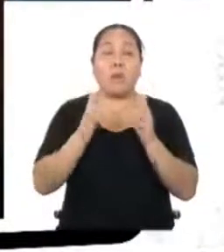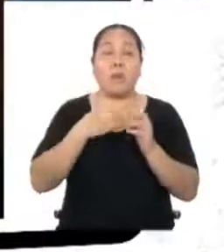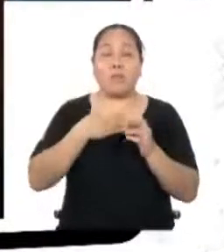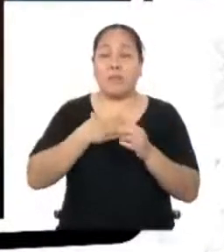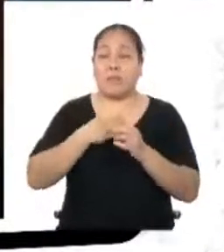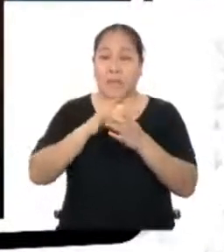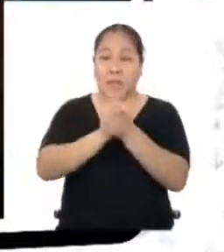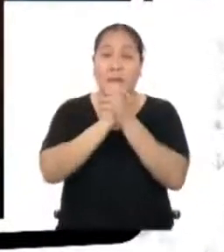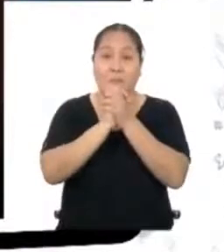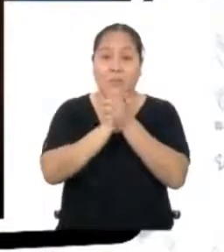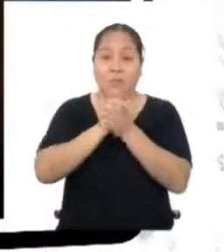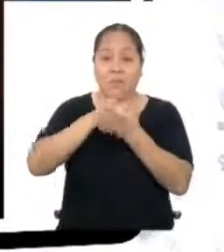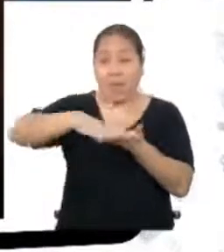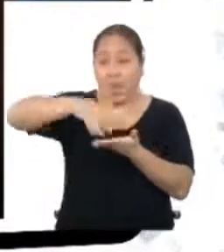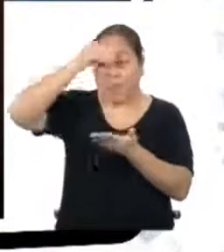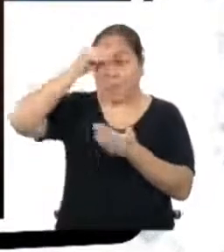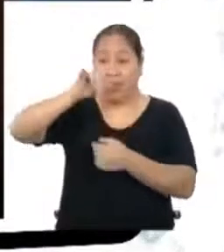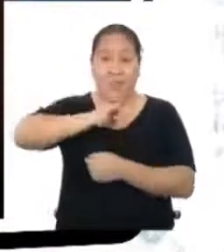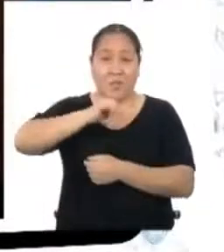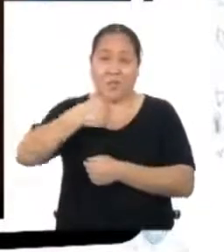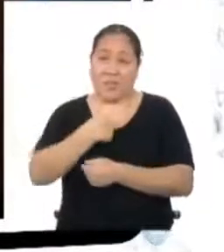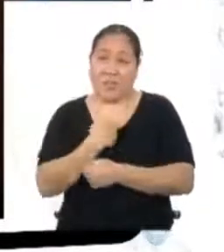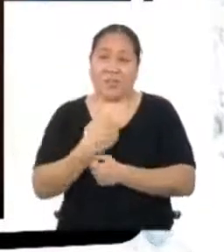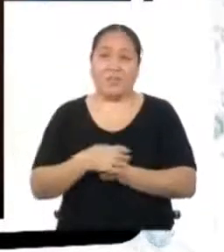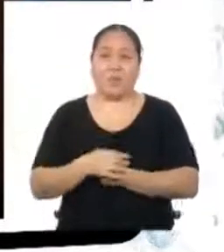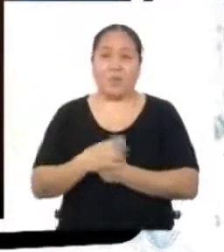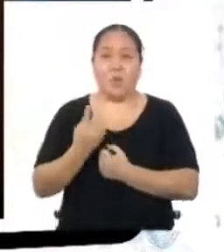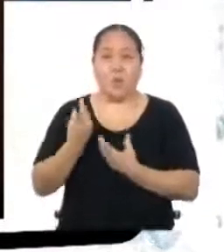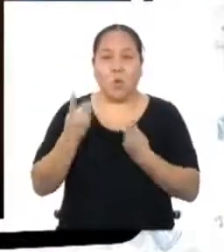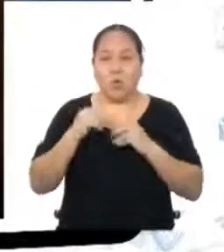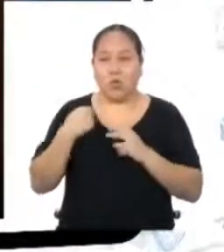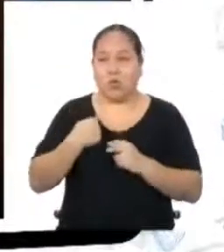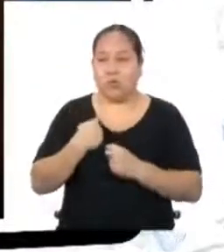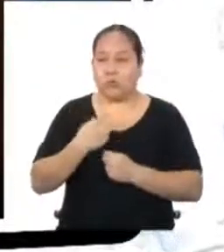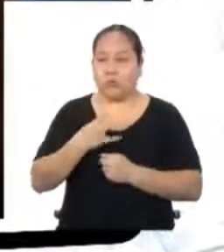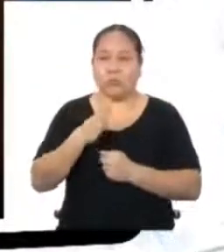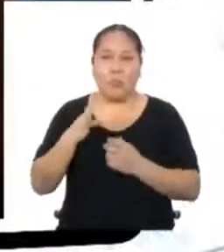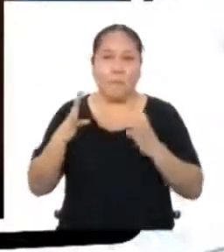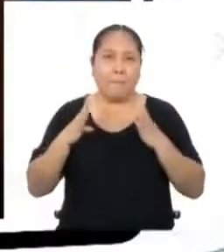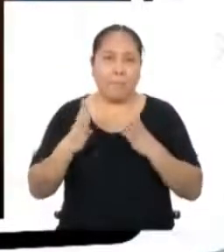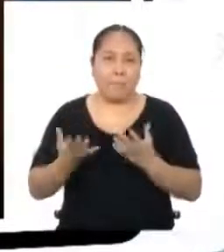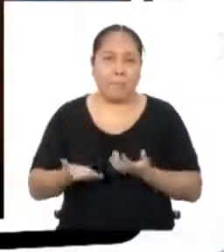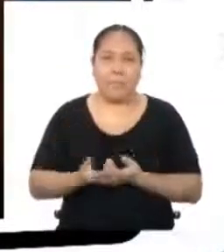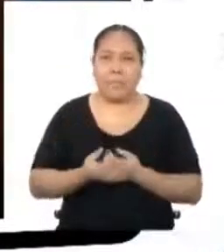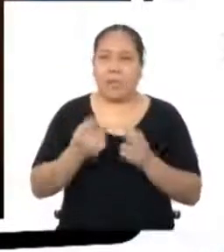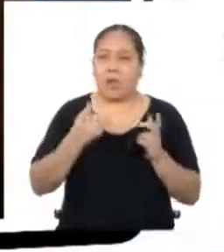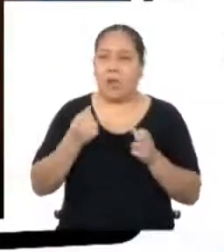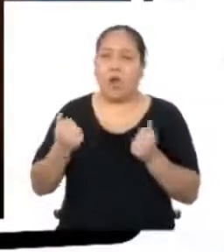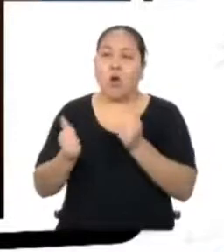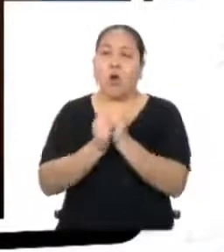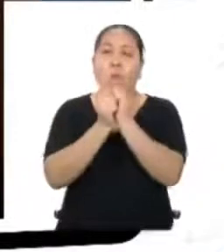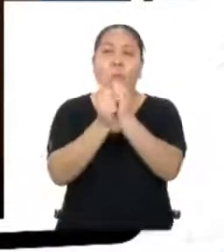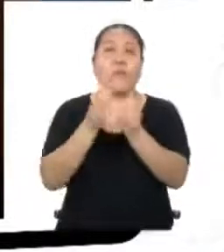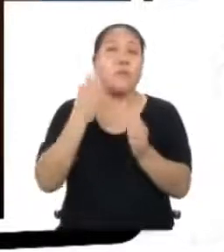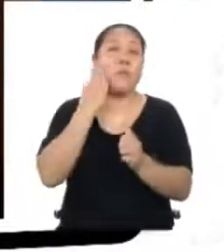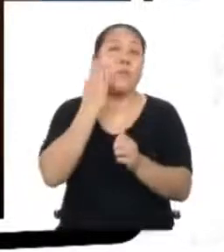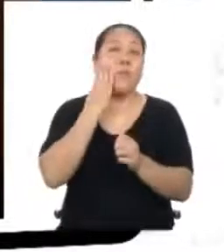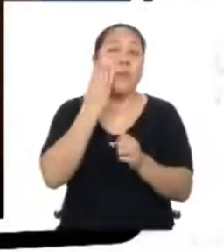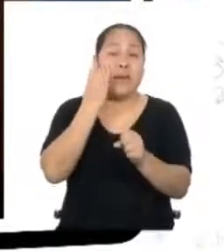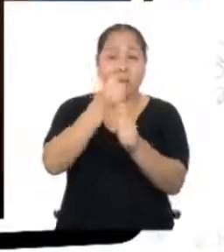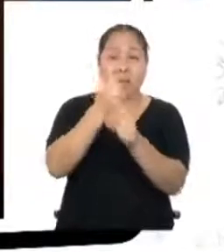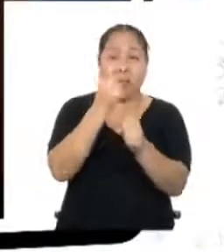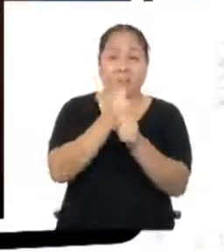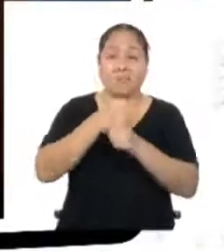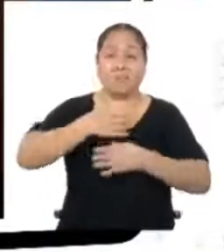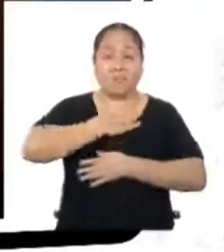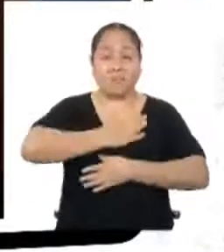compañeros Estén aprendiendo al igual que yo Cuando estoy de vacaciones Siempre acompaño a mi mamá a trabajar en su puesto de mercado Me